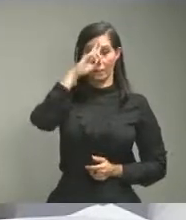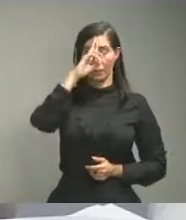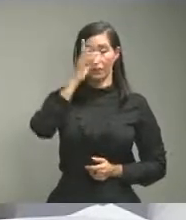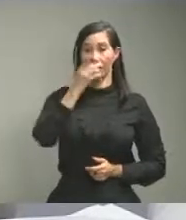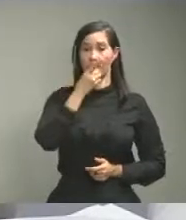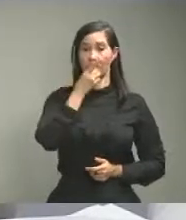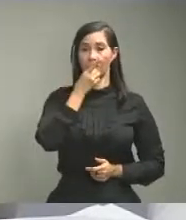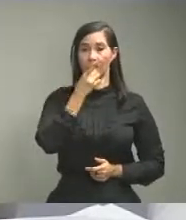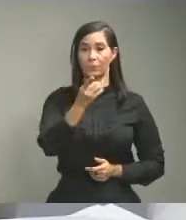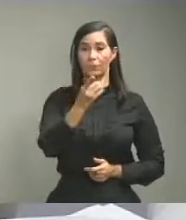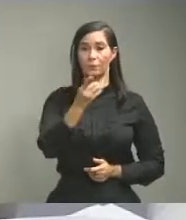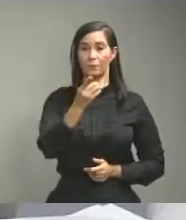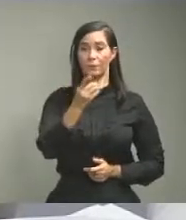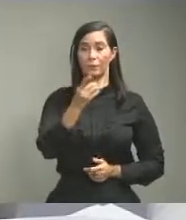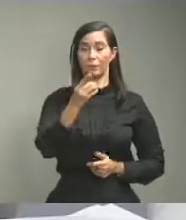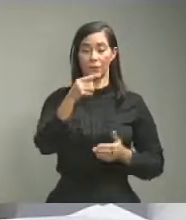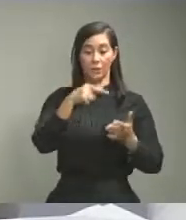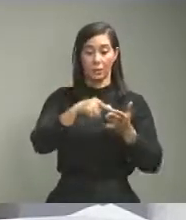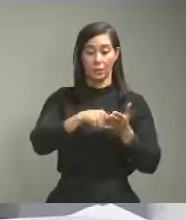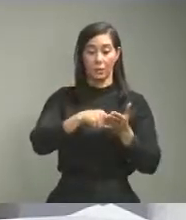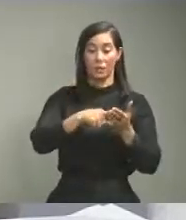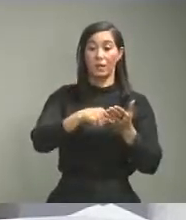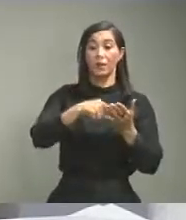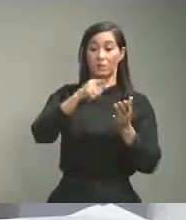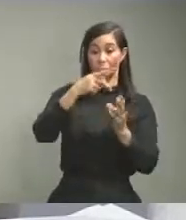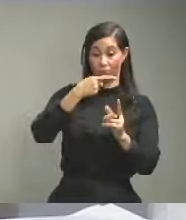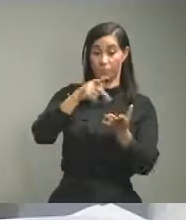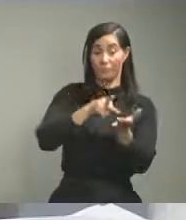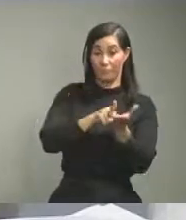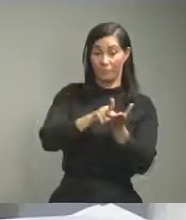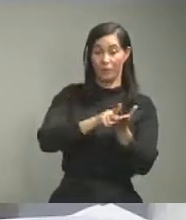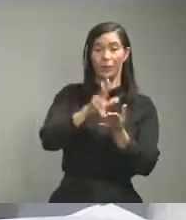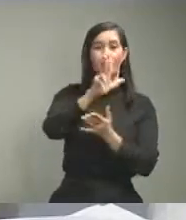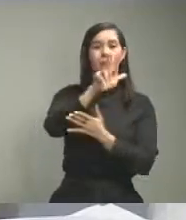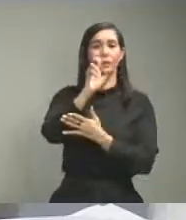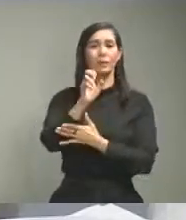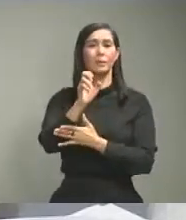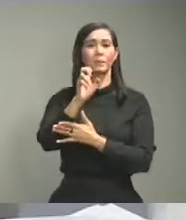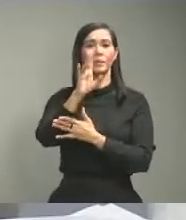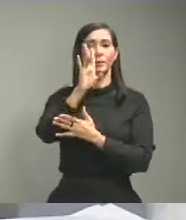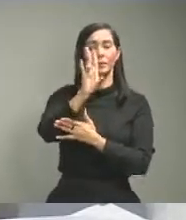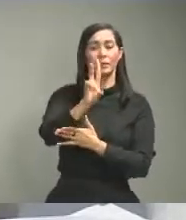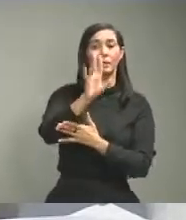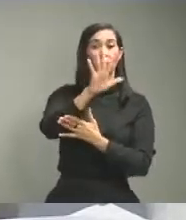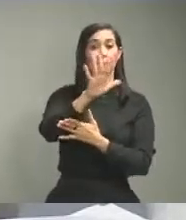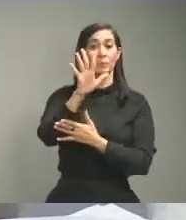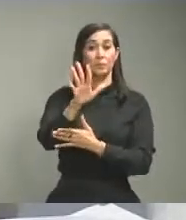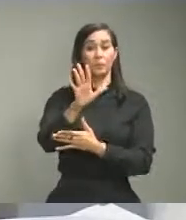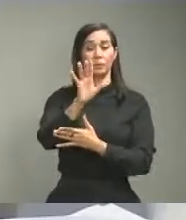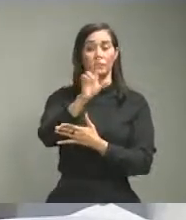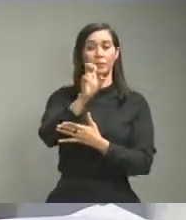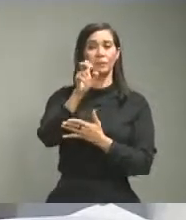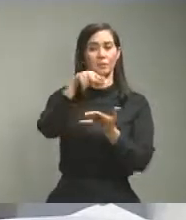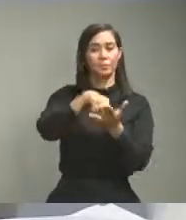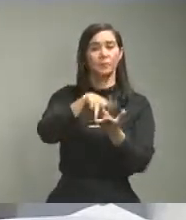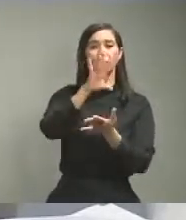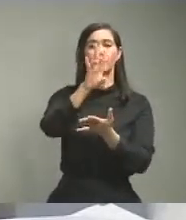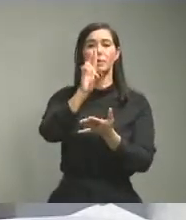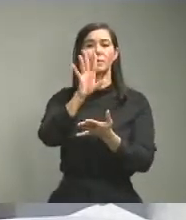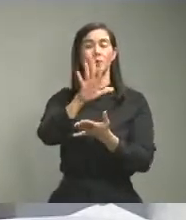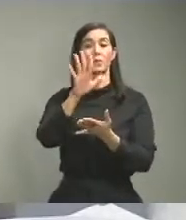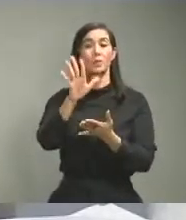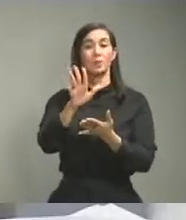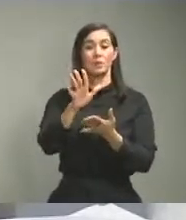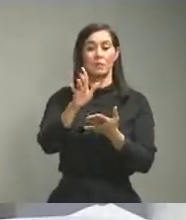se han confirmado 3.755 casos con